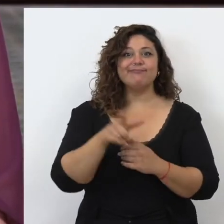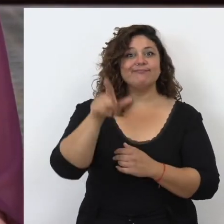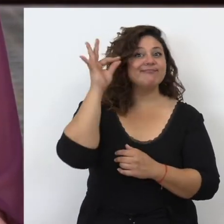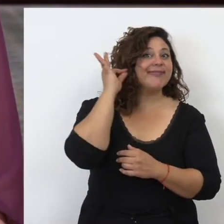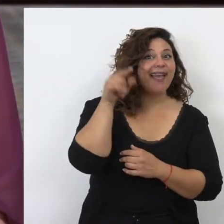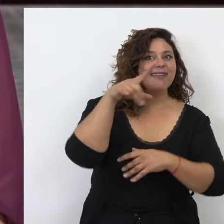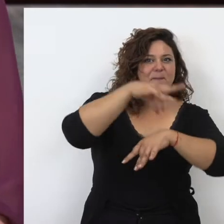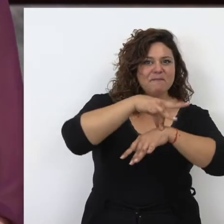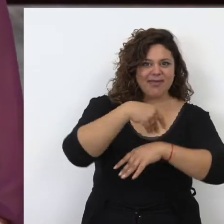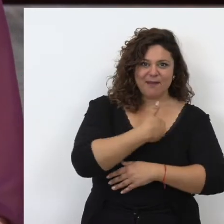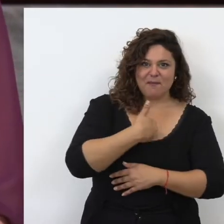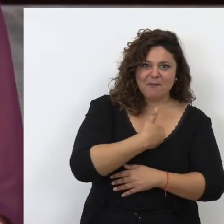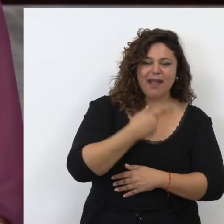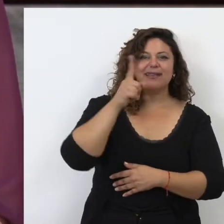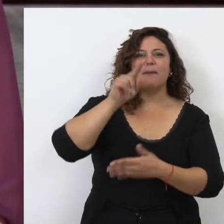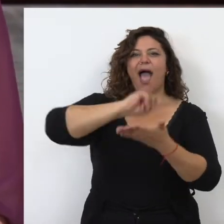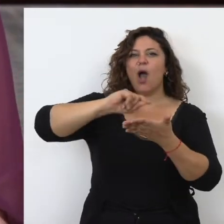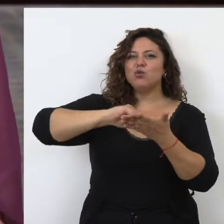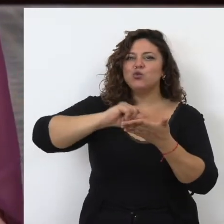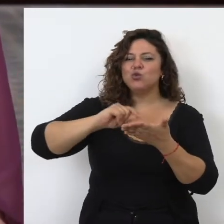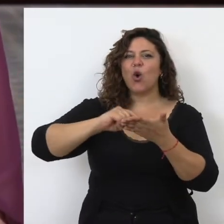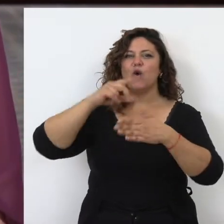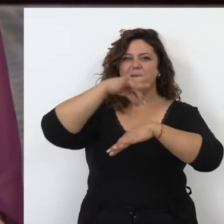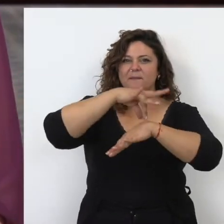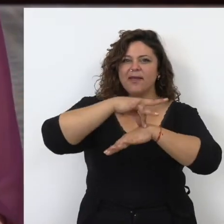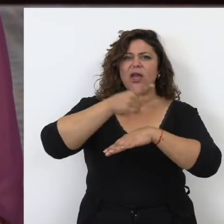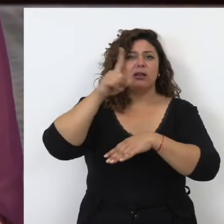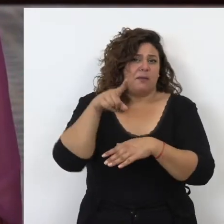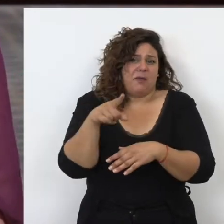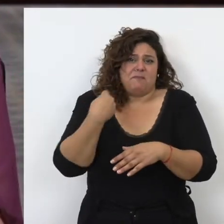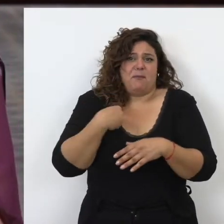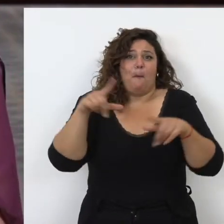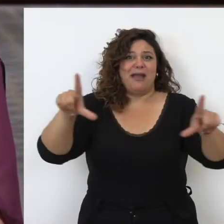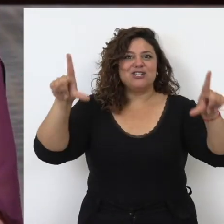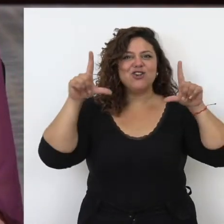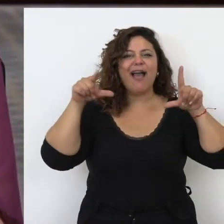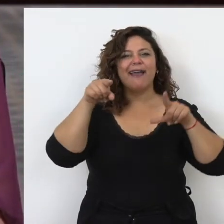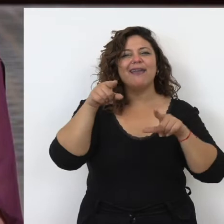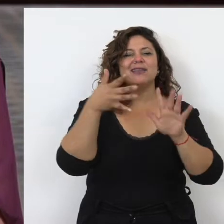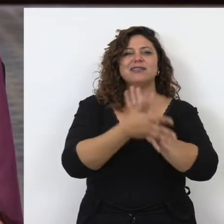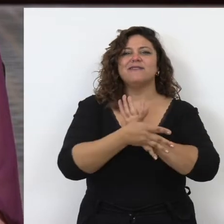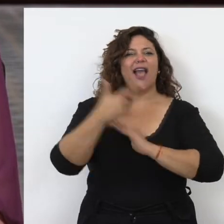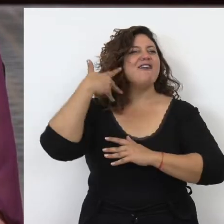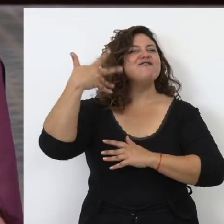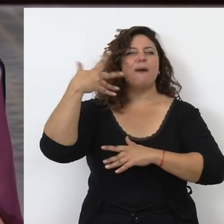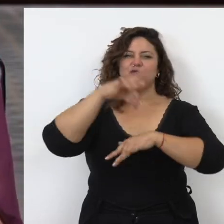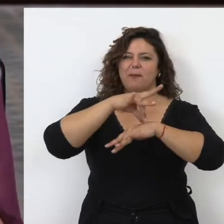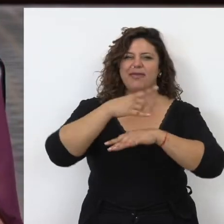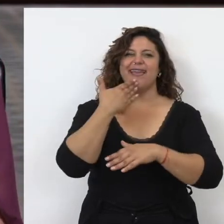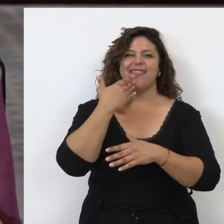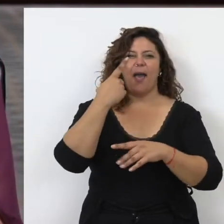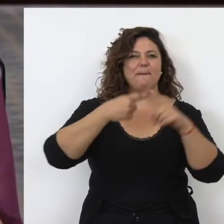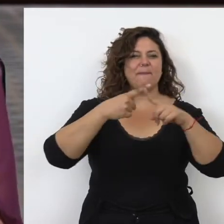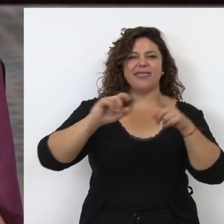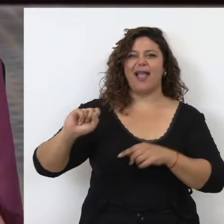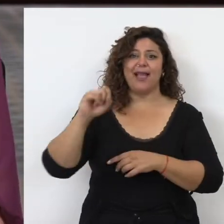ella como médica y como autora de medicina, e incluso solo como personaje, se va a convertir en la médica más famosa de